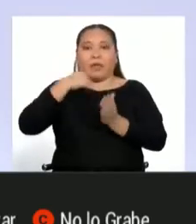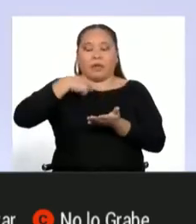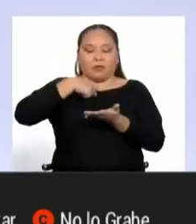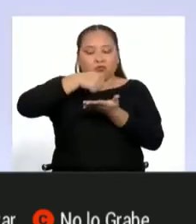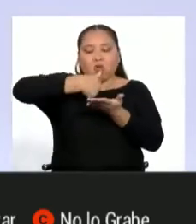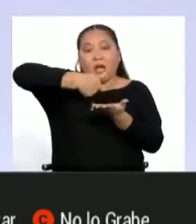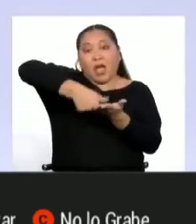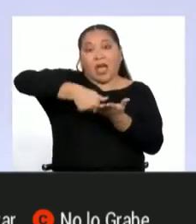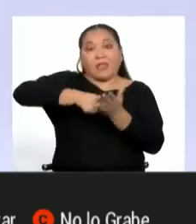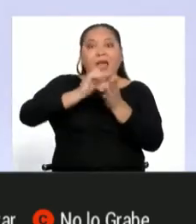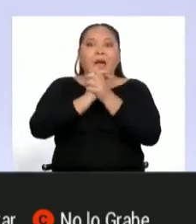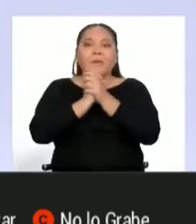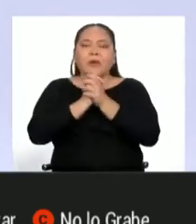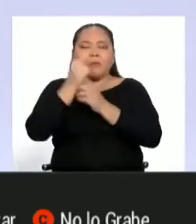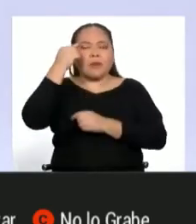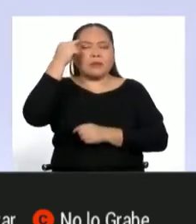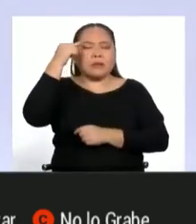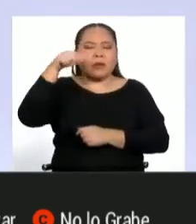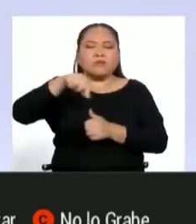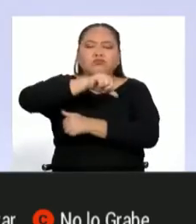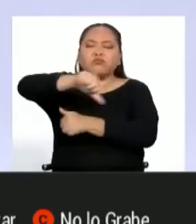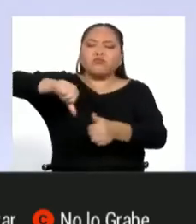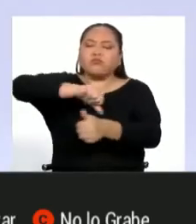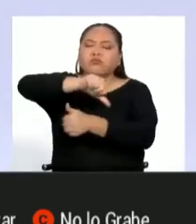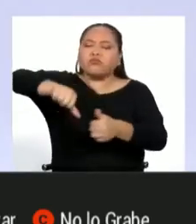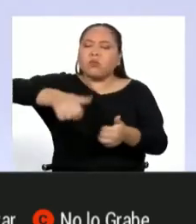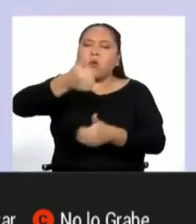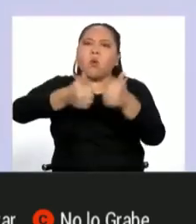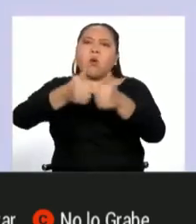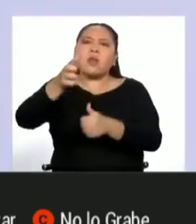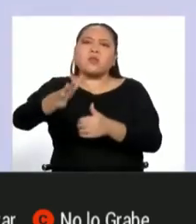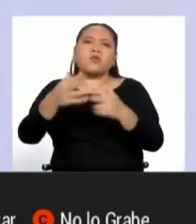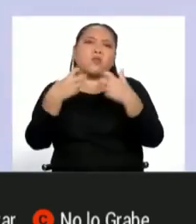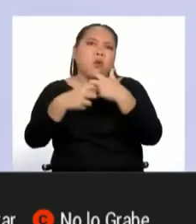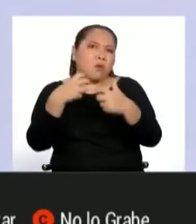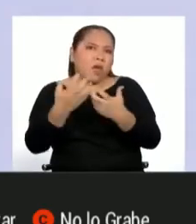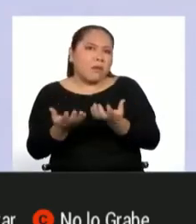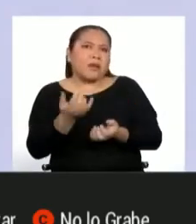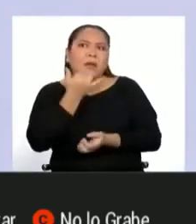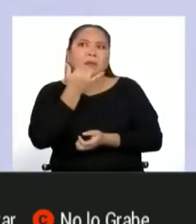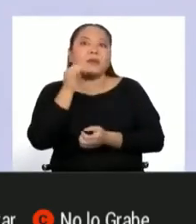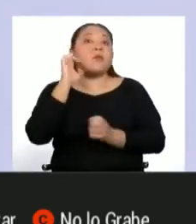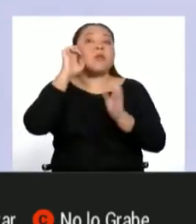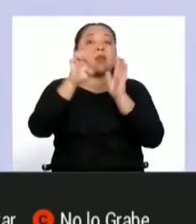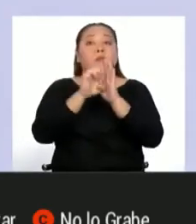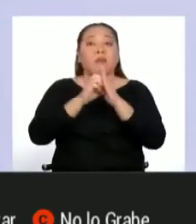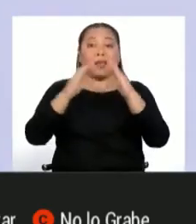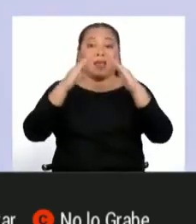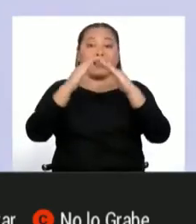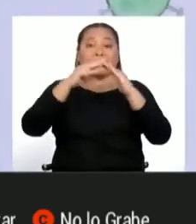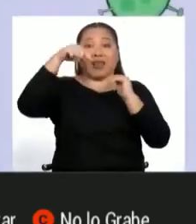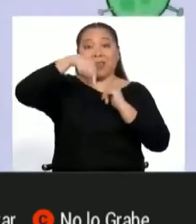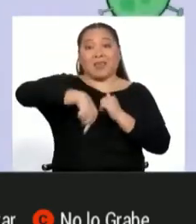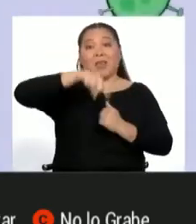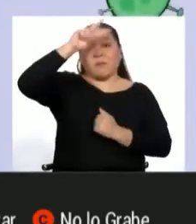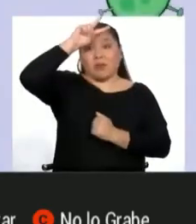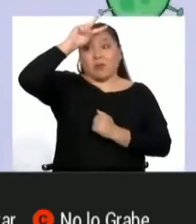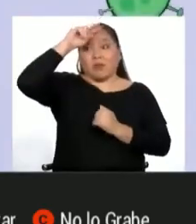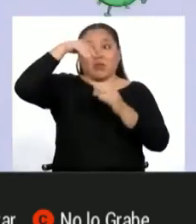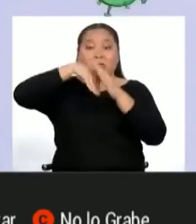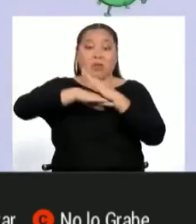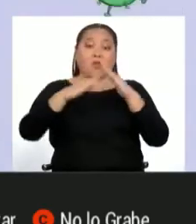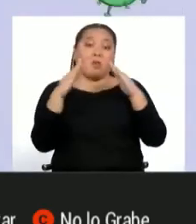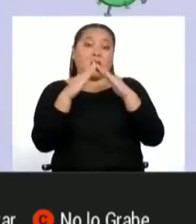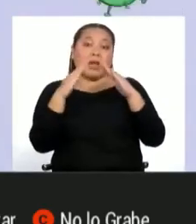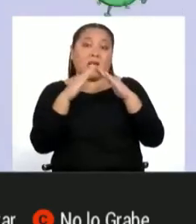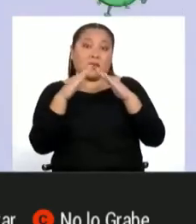debo tener en cuenta cuál es su entorno o en qué contexto se encuentra. Por ejemplo, si el amigo vive en nuestro país y se encuentra en casa debido a